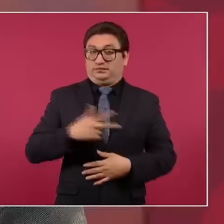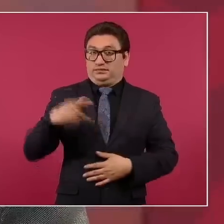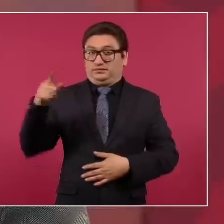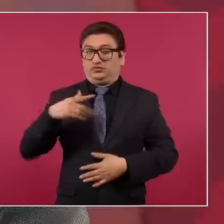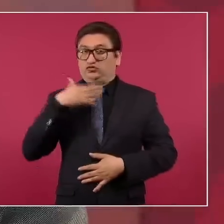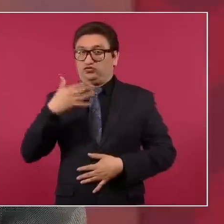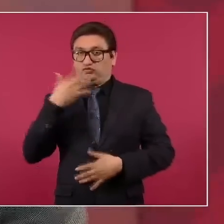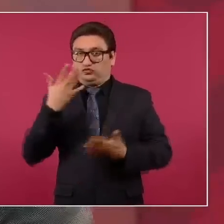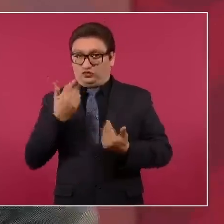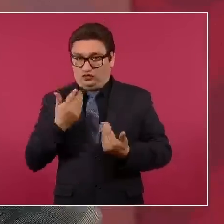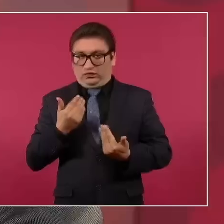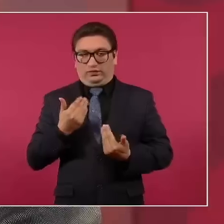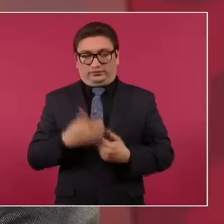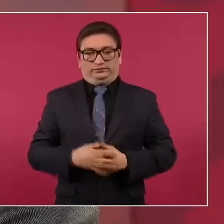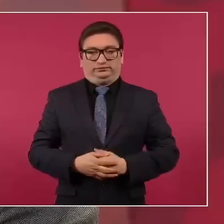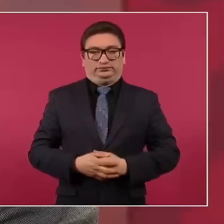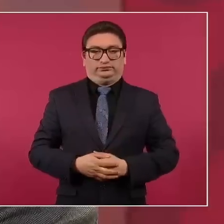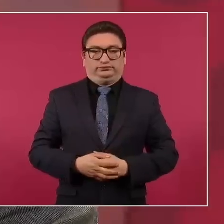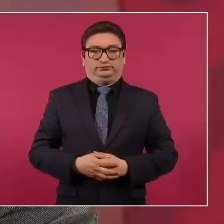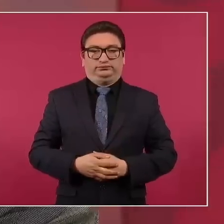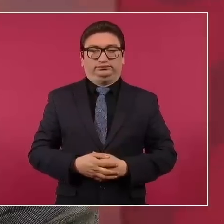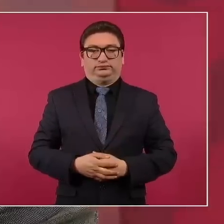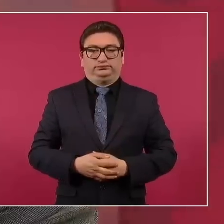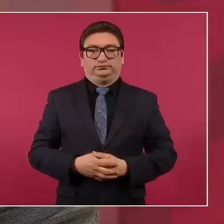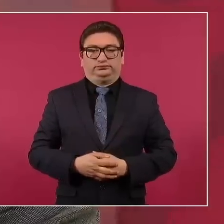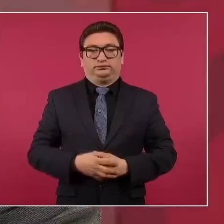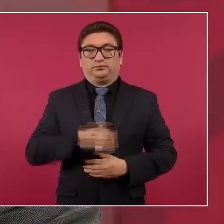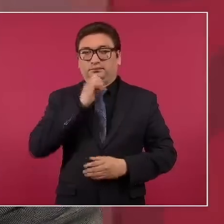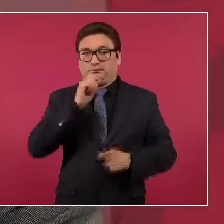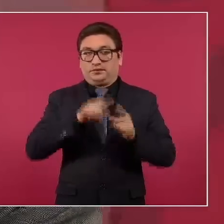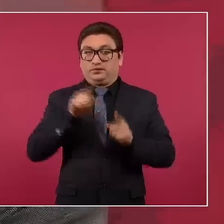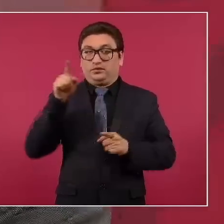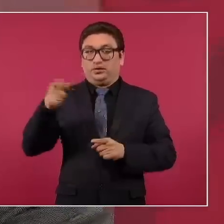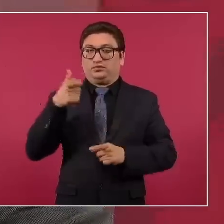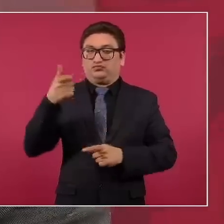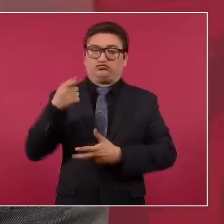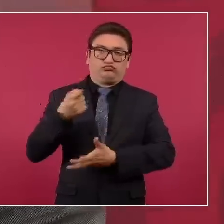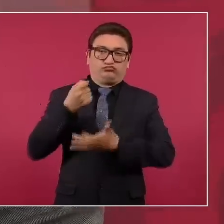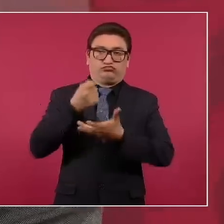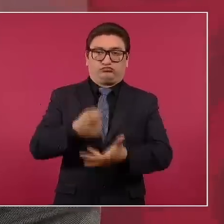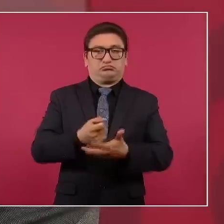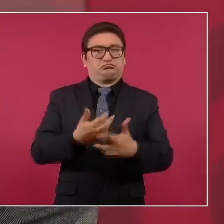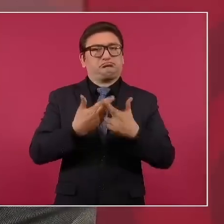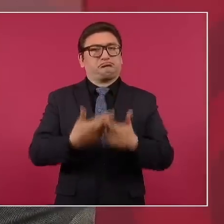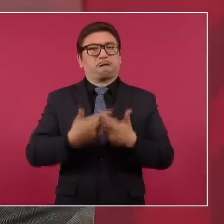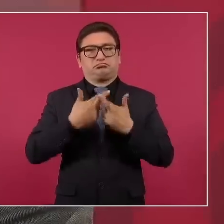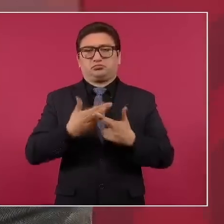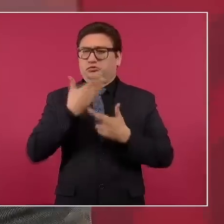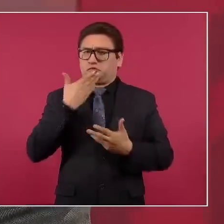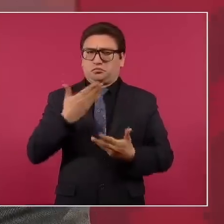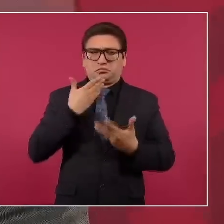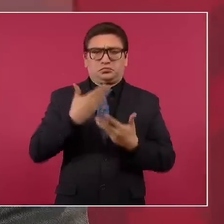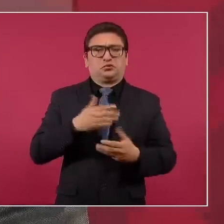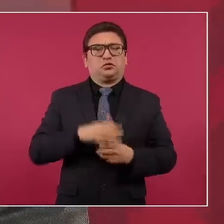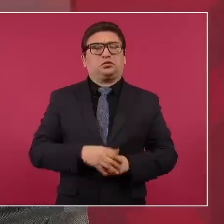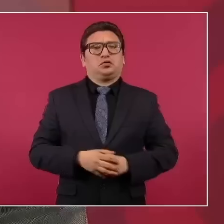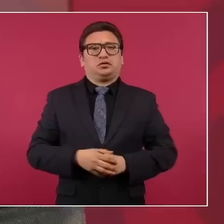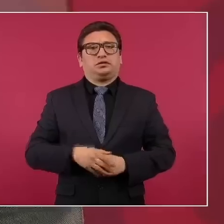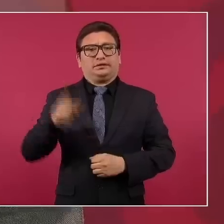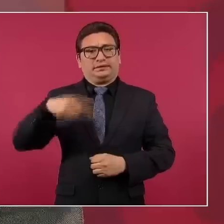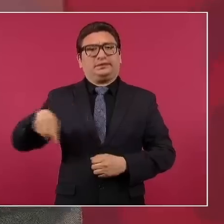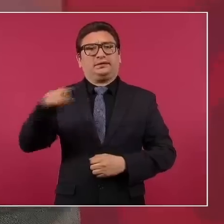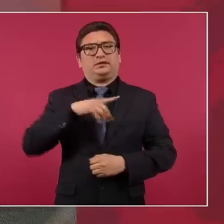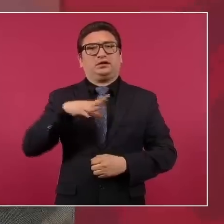corrupción y por lo mismo el presupuesto rinde y tienen establecido